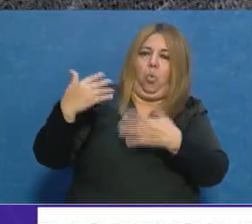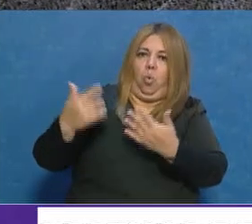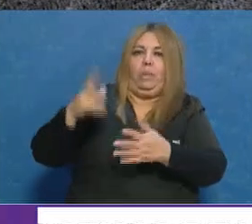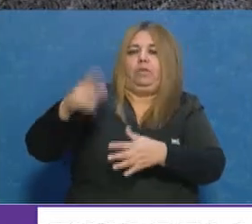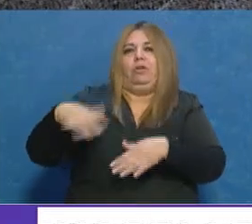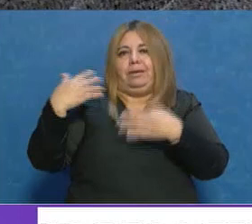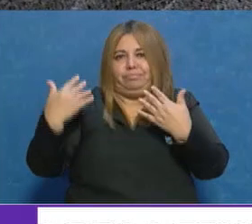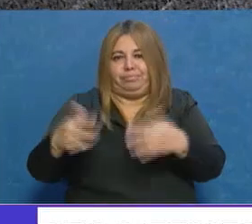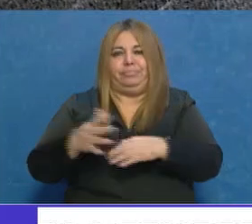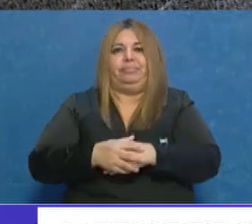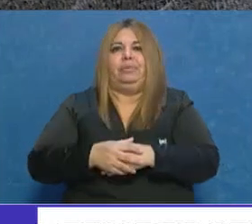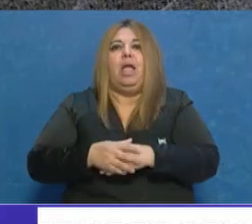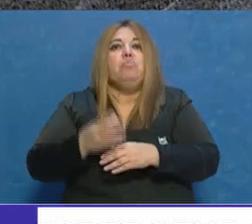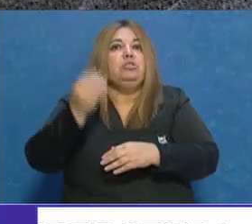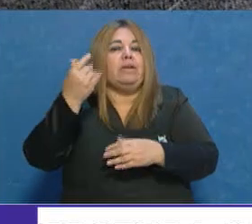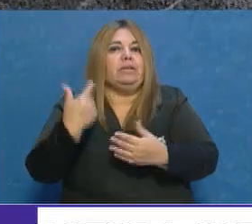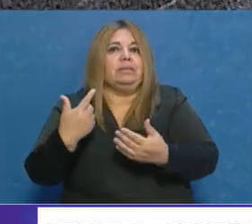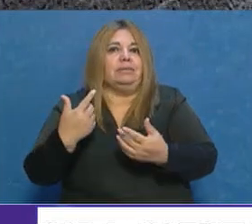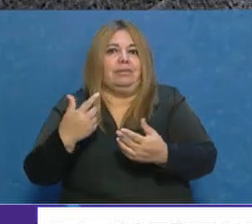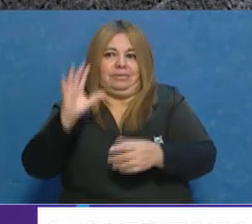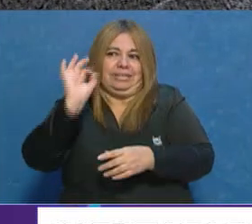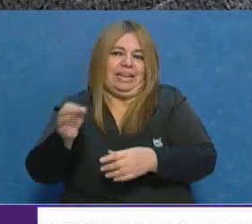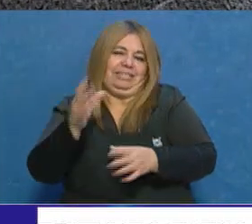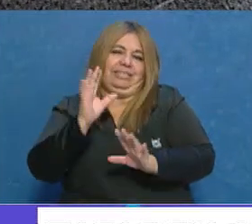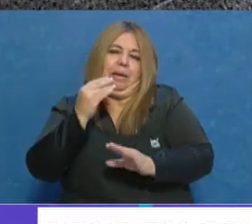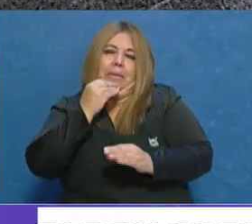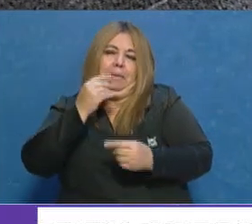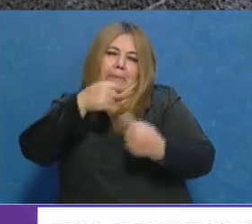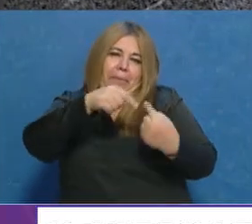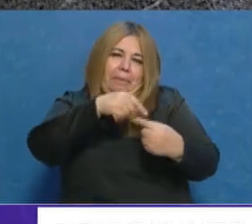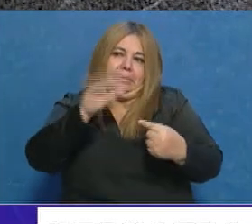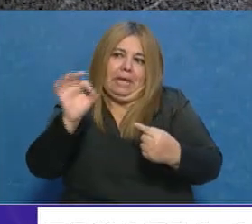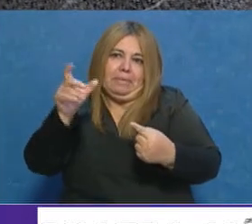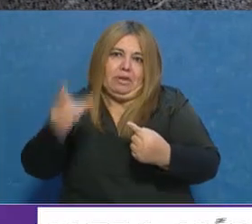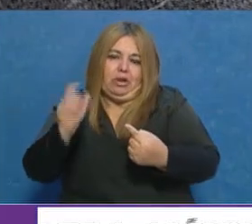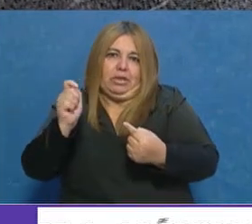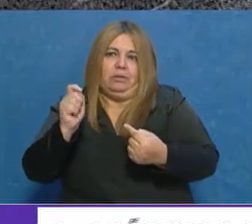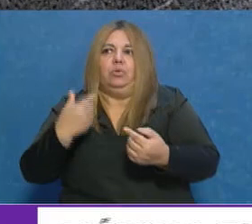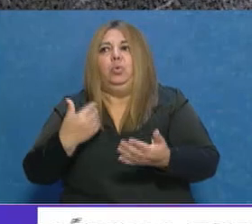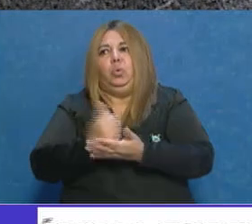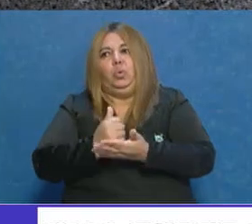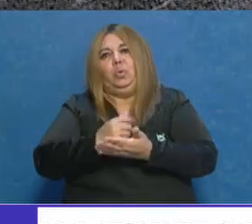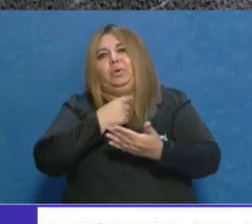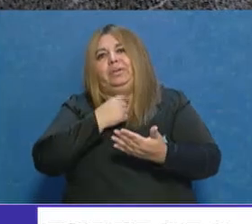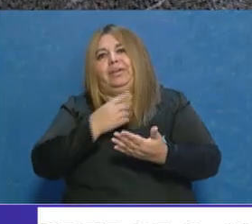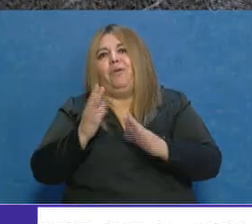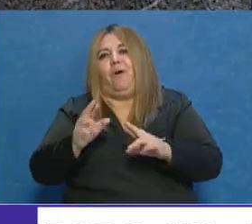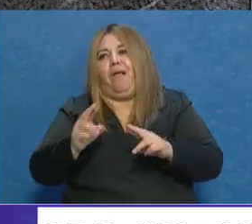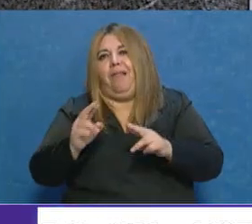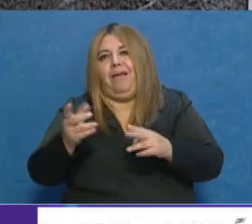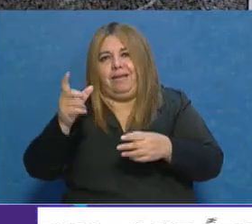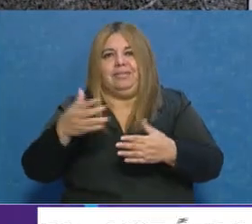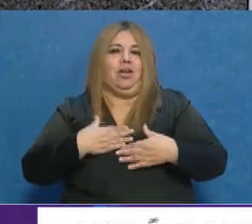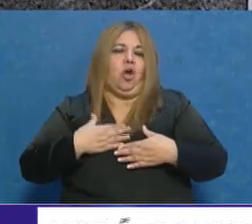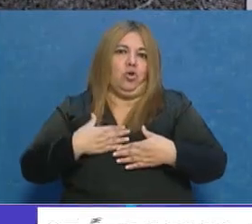esperado y por muchos desde el punto de vista de lo que es el aparato judicial en la provincia